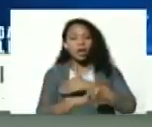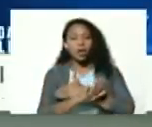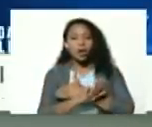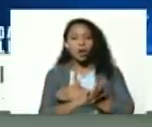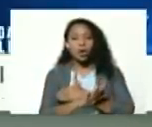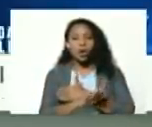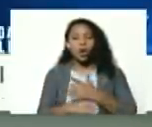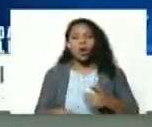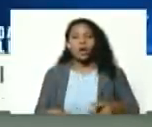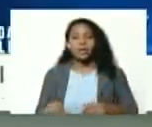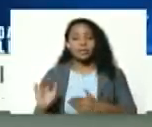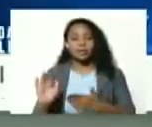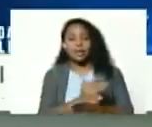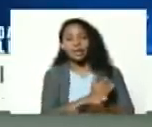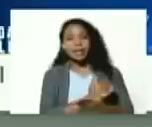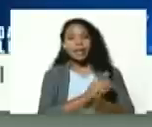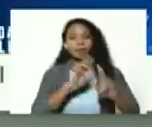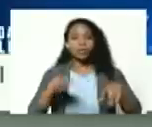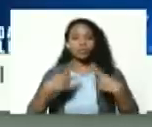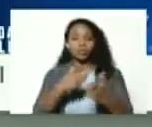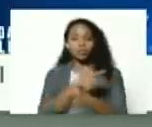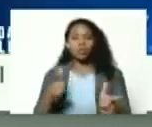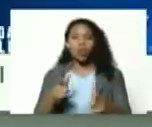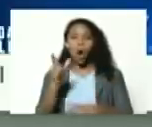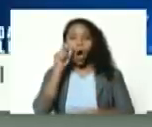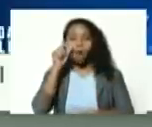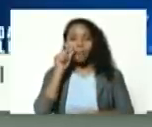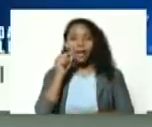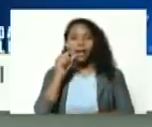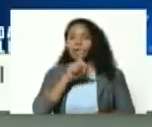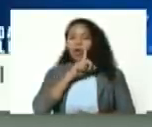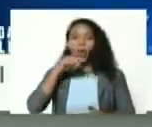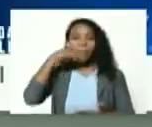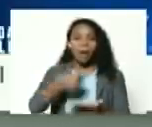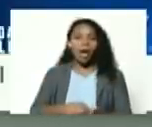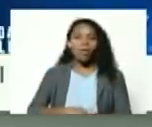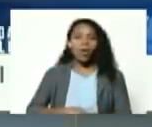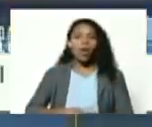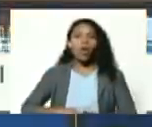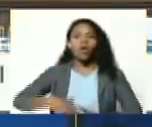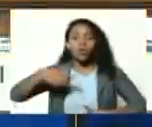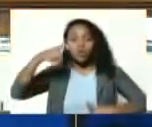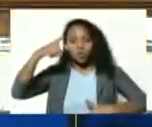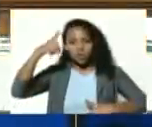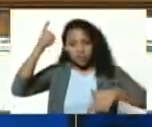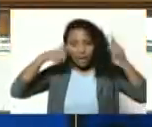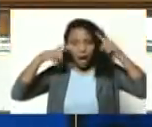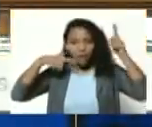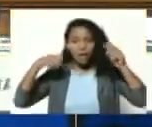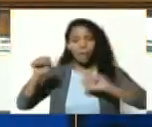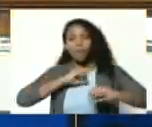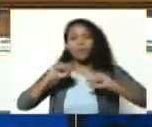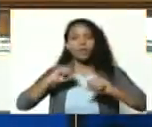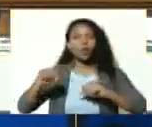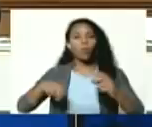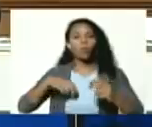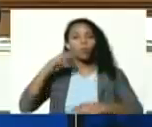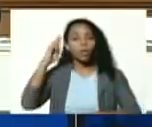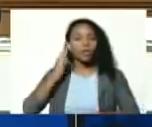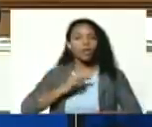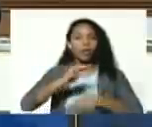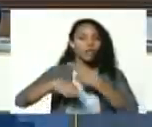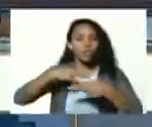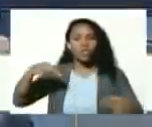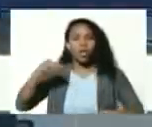neoliberalismo un hombre llamado Hugo Chávez Frías y el movimiento bolivariano revolucionario 200